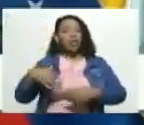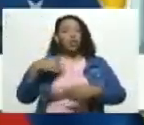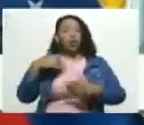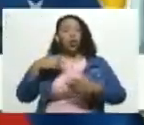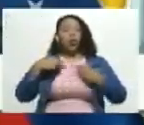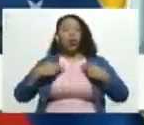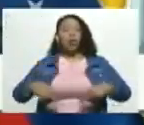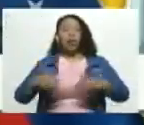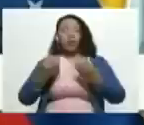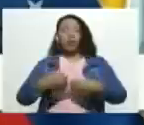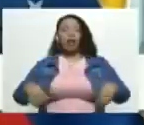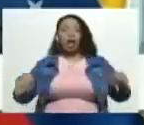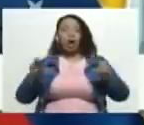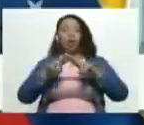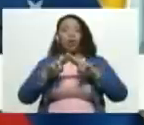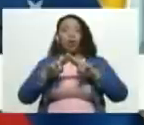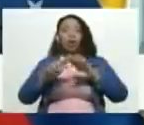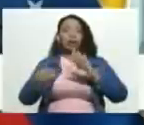medidas coercitivas